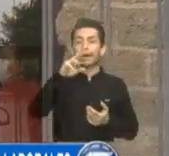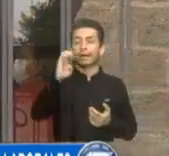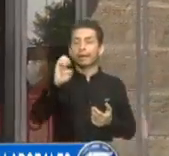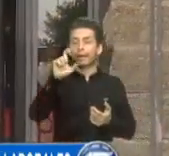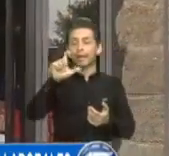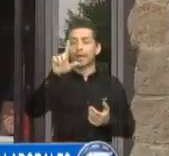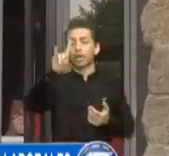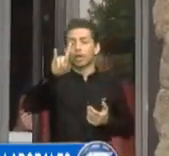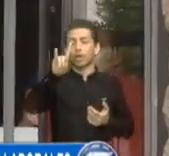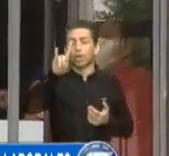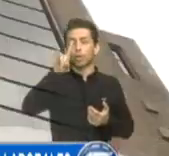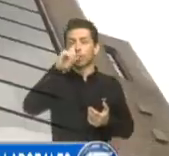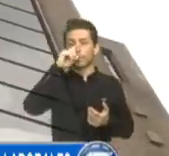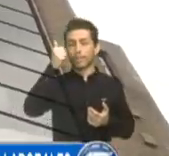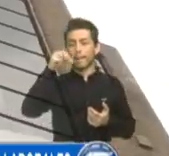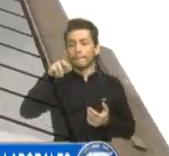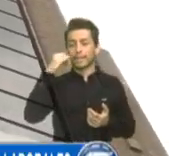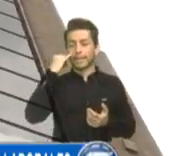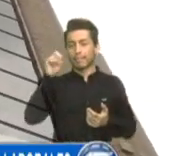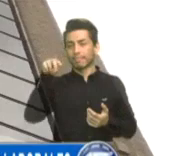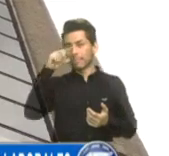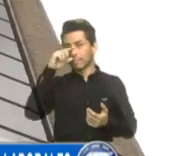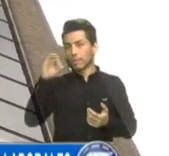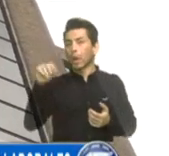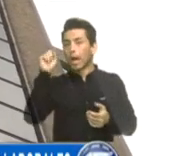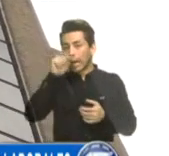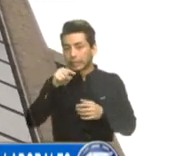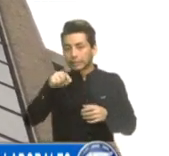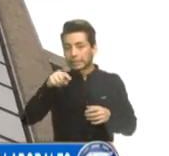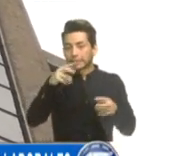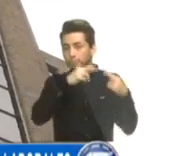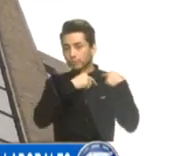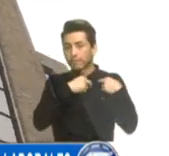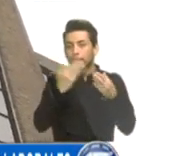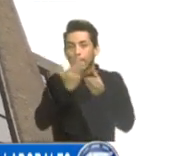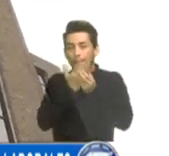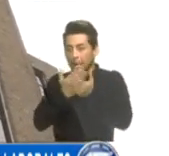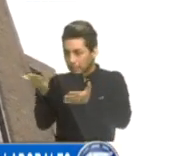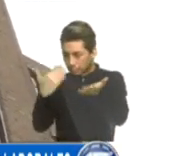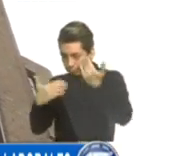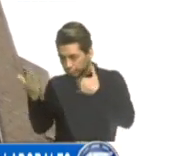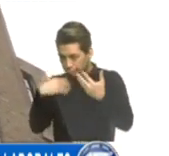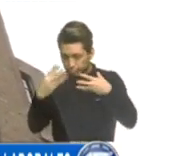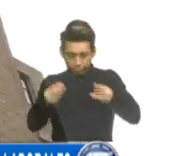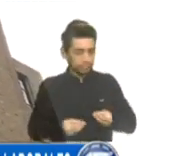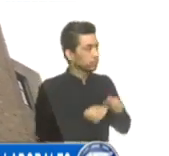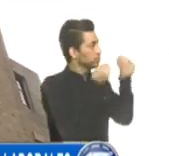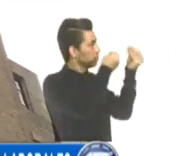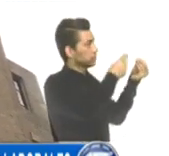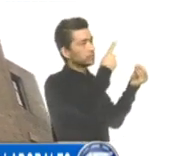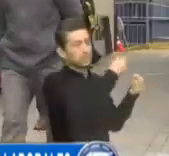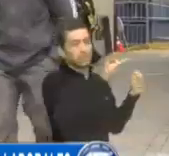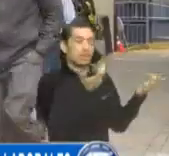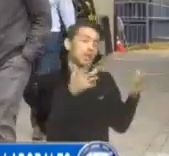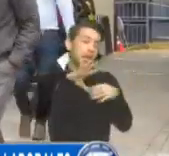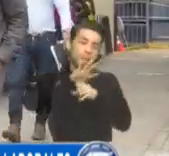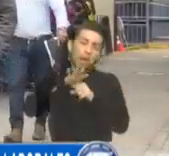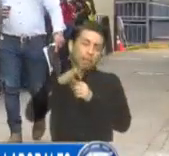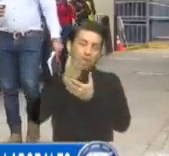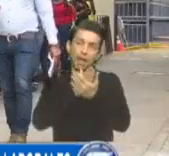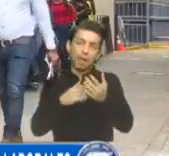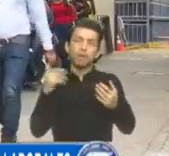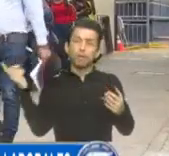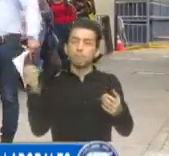prestar este servicio de reclutamiento de guatemaltecos para que trabajen en el extranjero. ¿Cuál es la idea o la visión del Ministerio? Es que